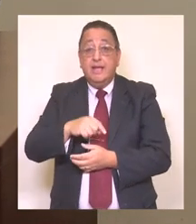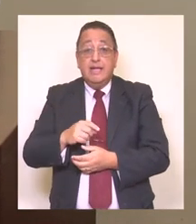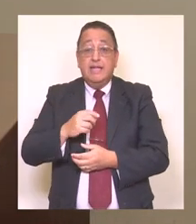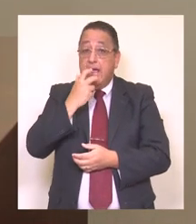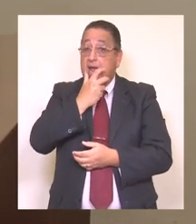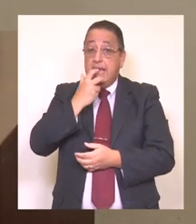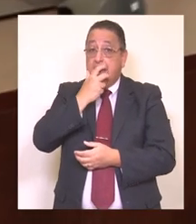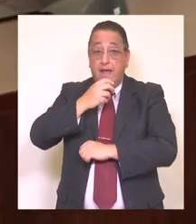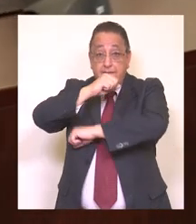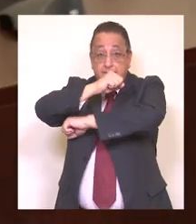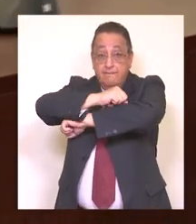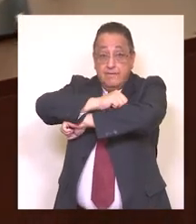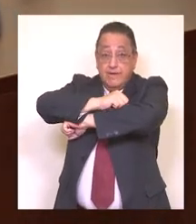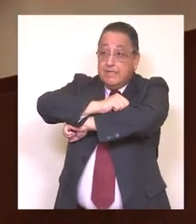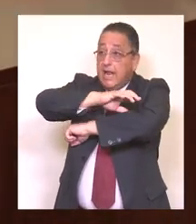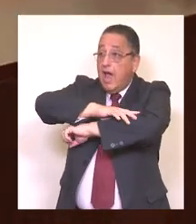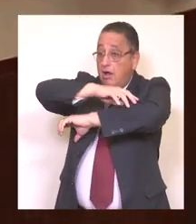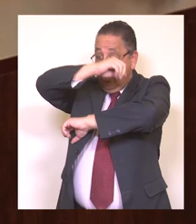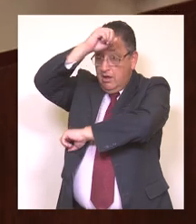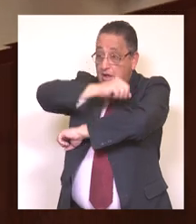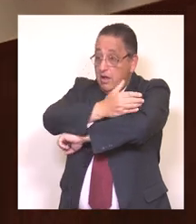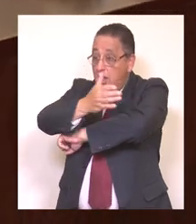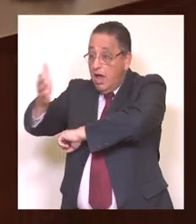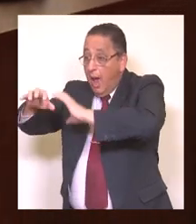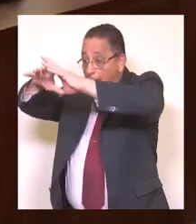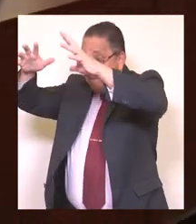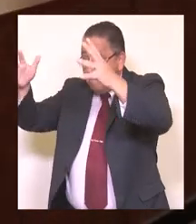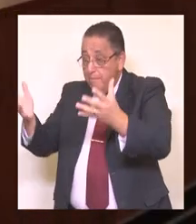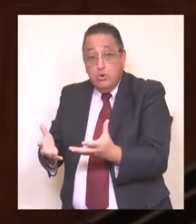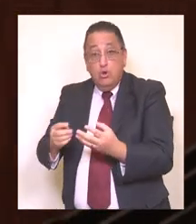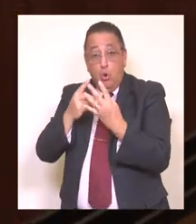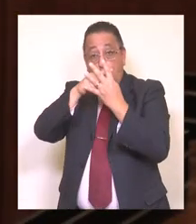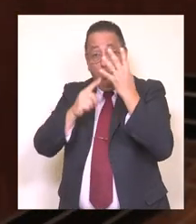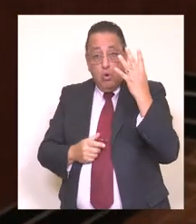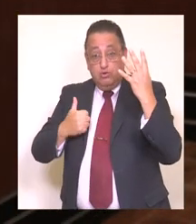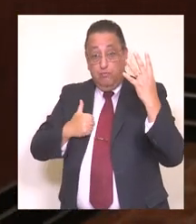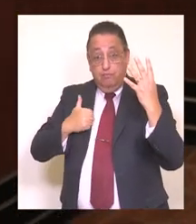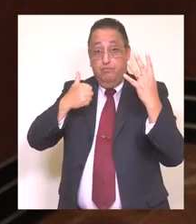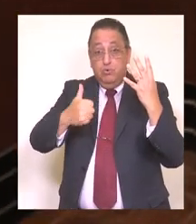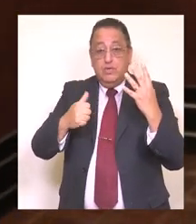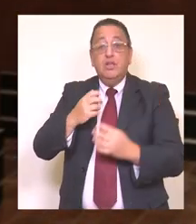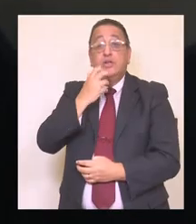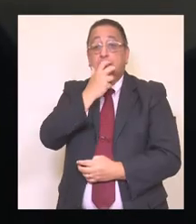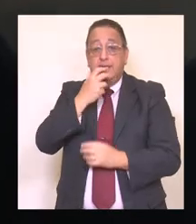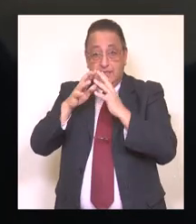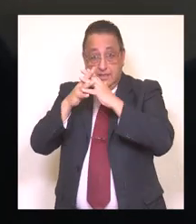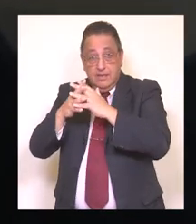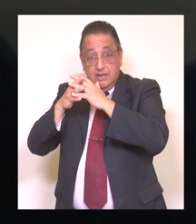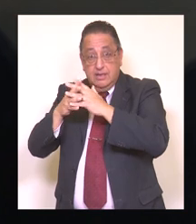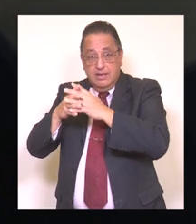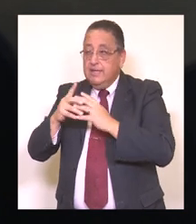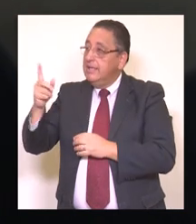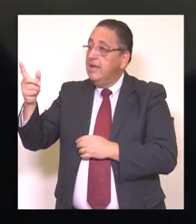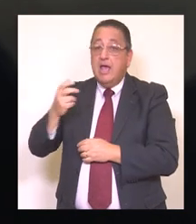denominado Inglés Ventana al Mundo, donde incorporamos cuatro voluntarios angloparlantes provenientes